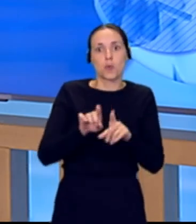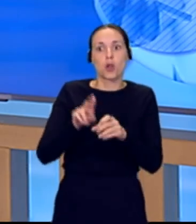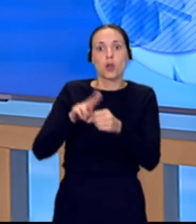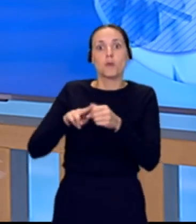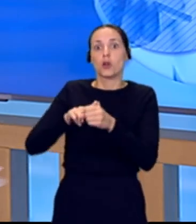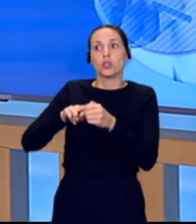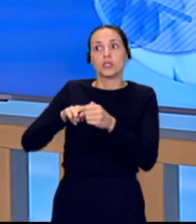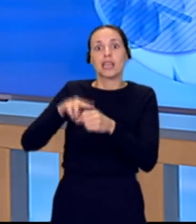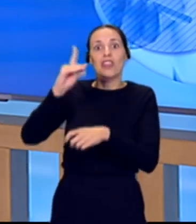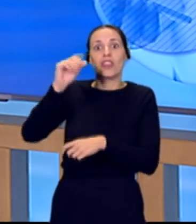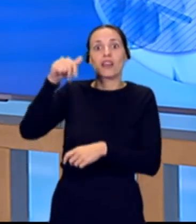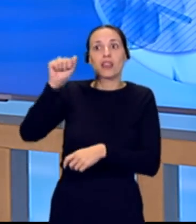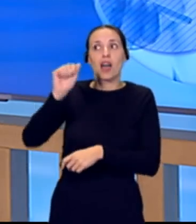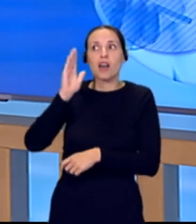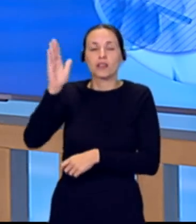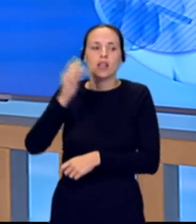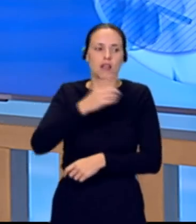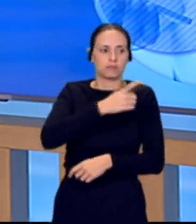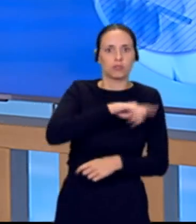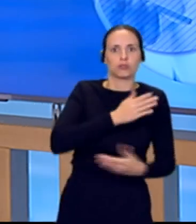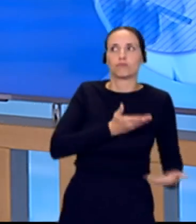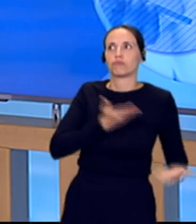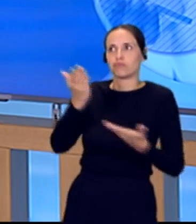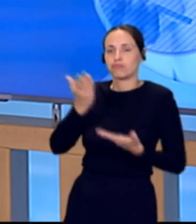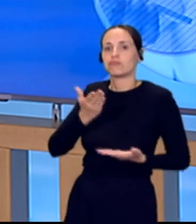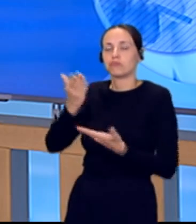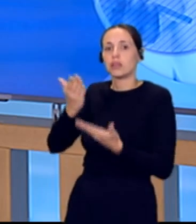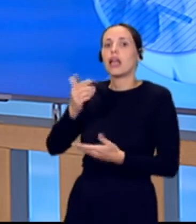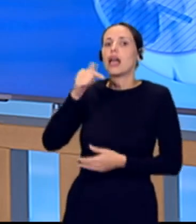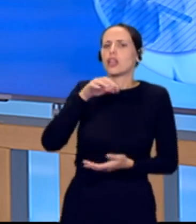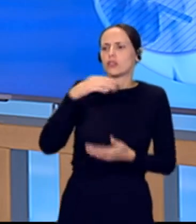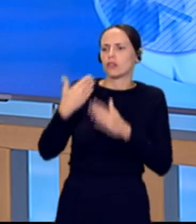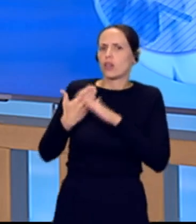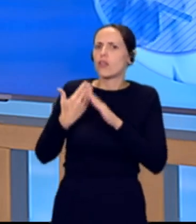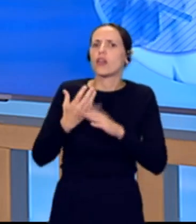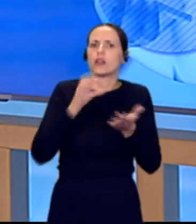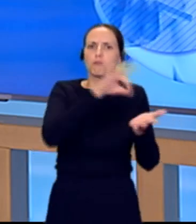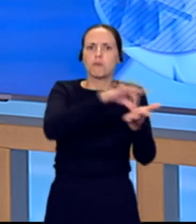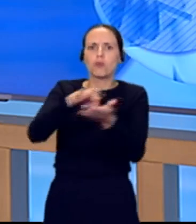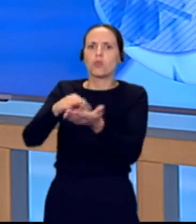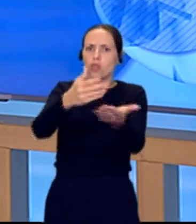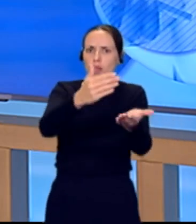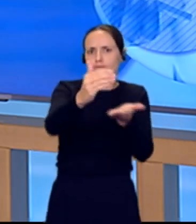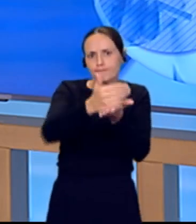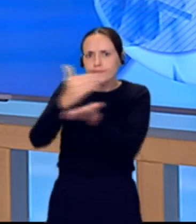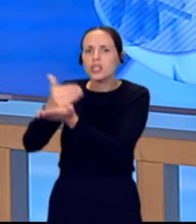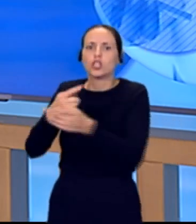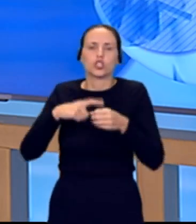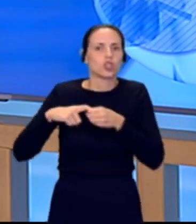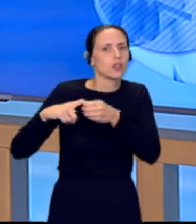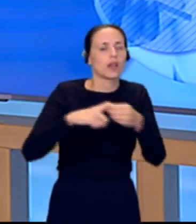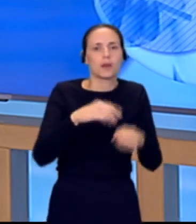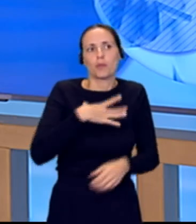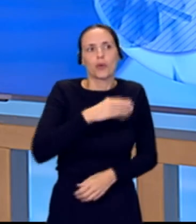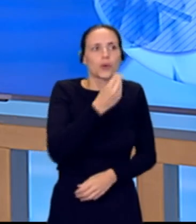afectadas por la DANA. Estos días hemos ido conociendo distintos puntos de recogida solidaria, de comida, también de otros productos,